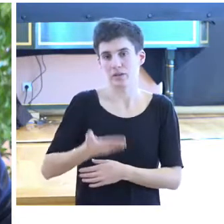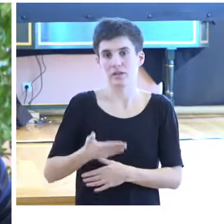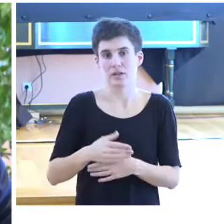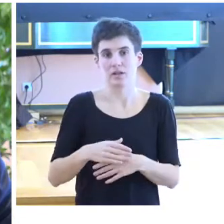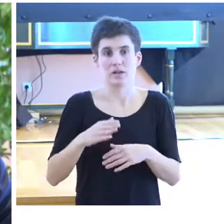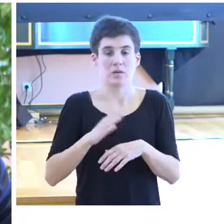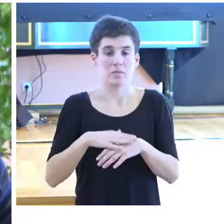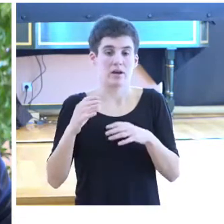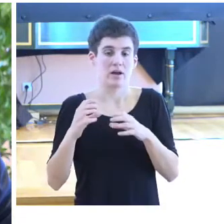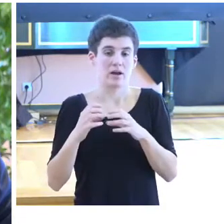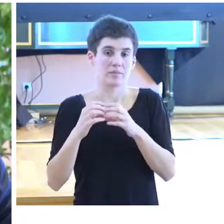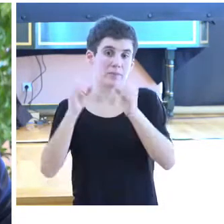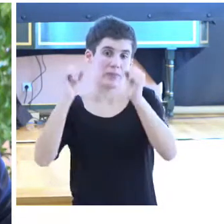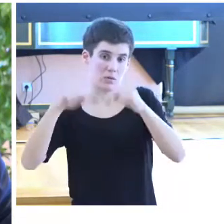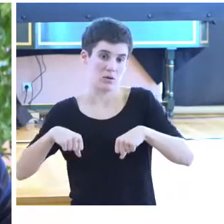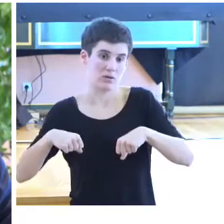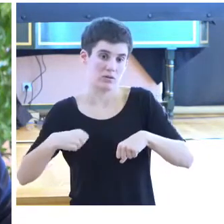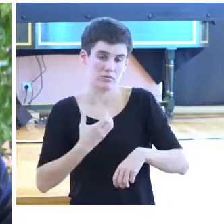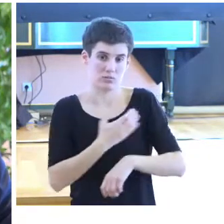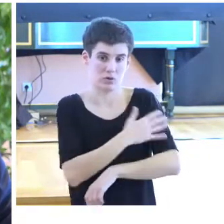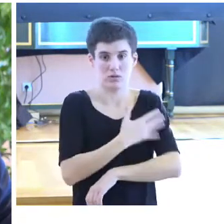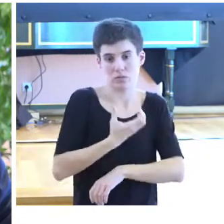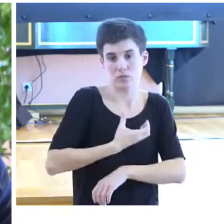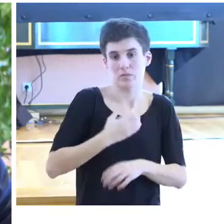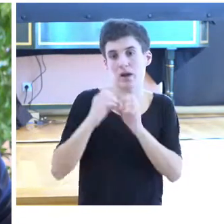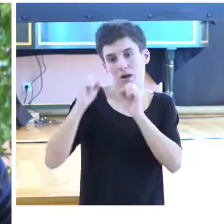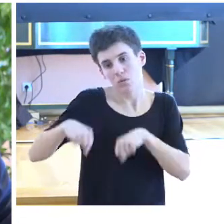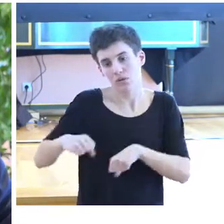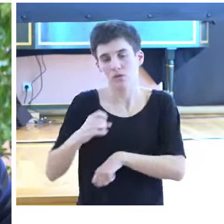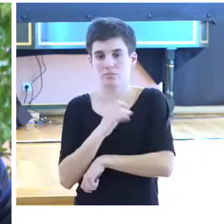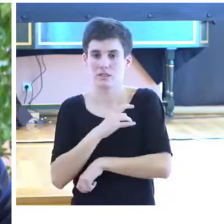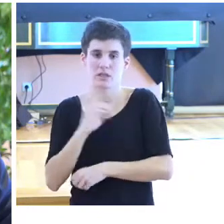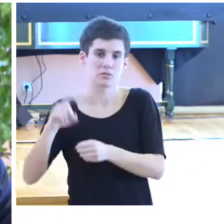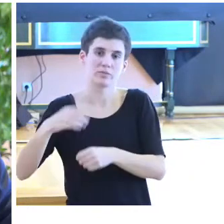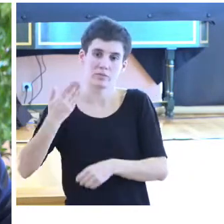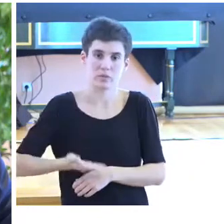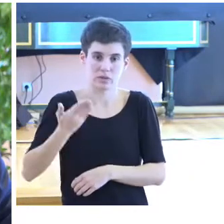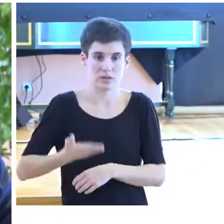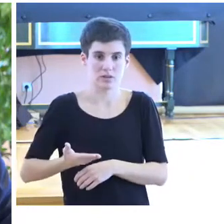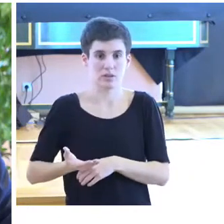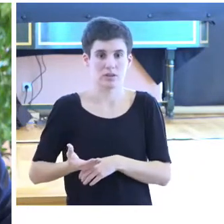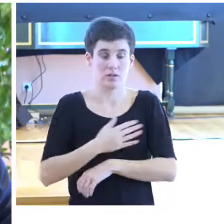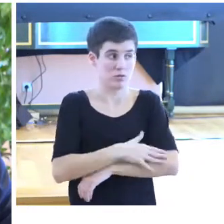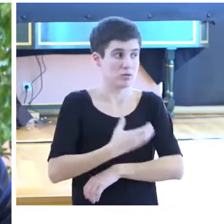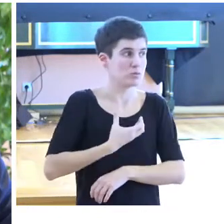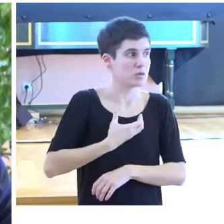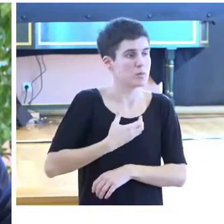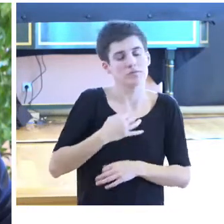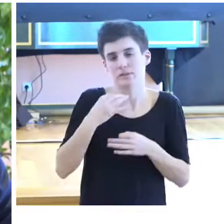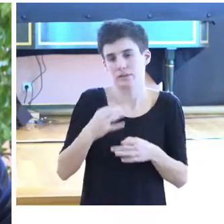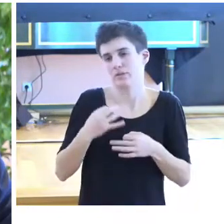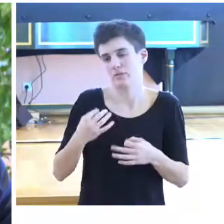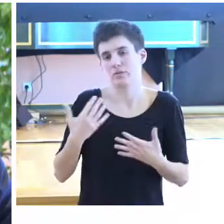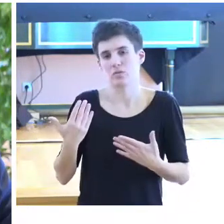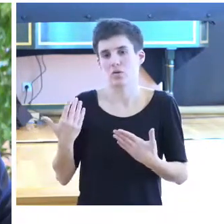acuerdos con el Gobierno municipal. Un Gobierno municipal que también siempre ha estado predispuesto a poder